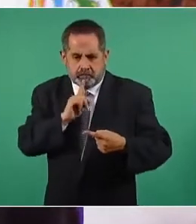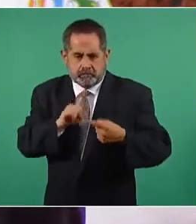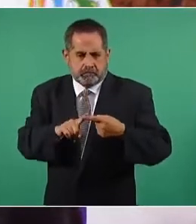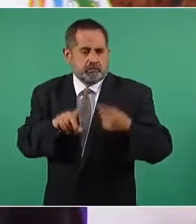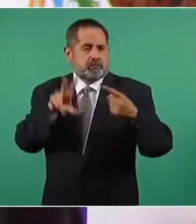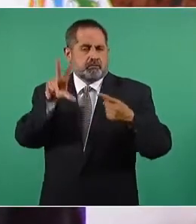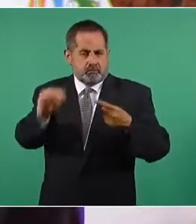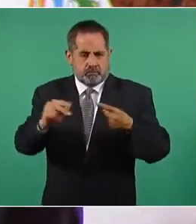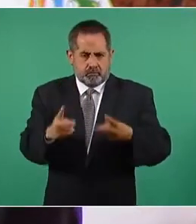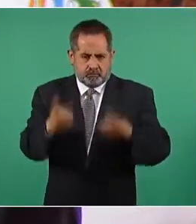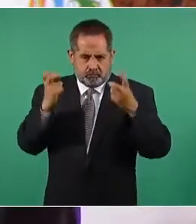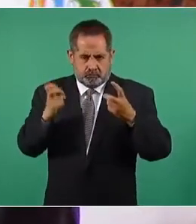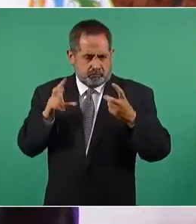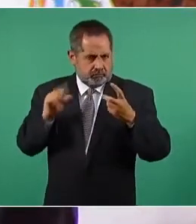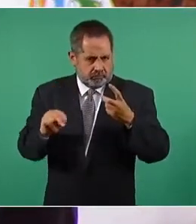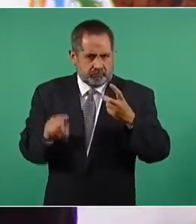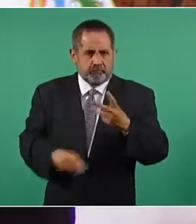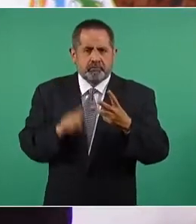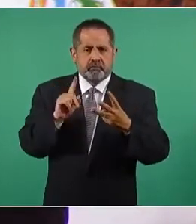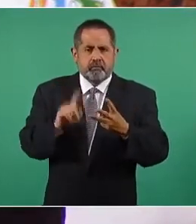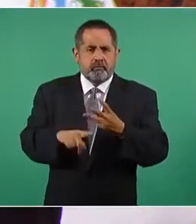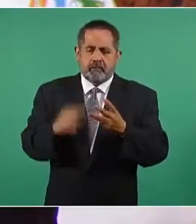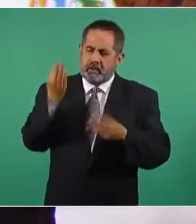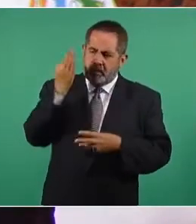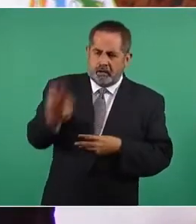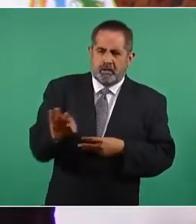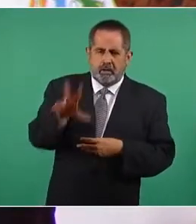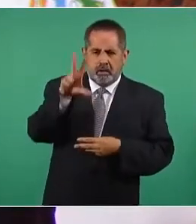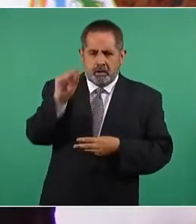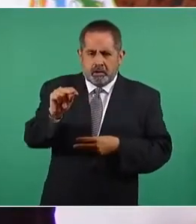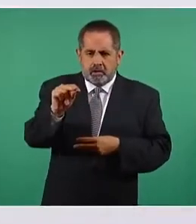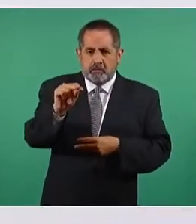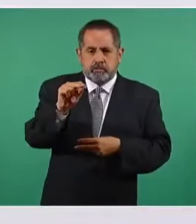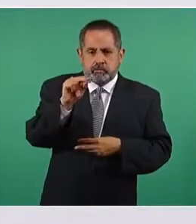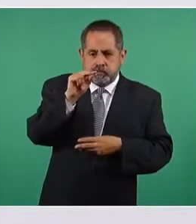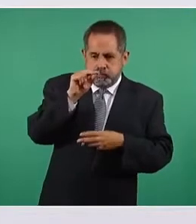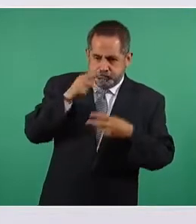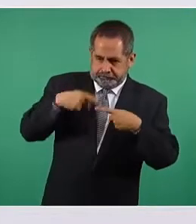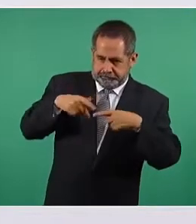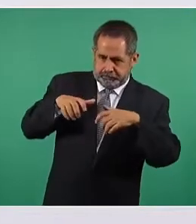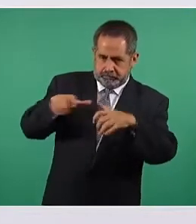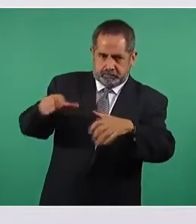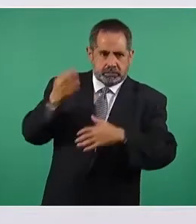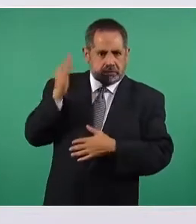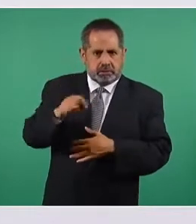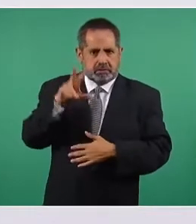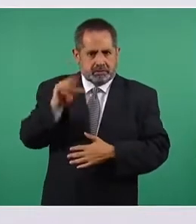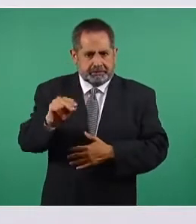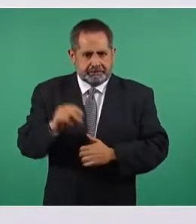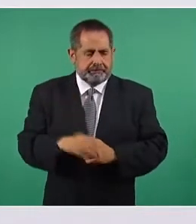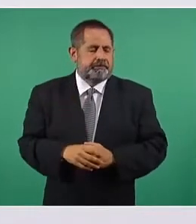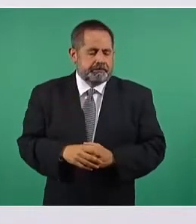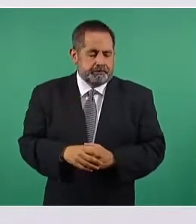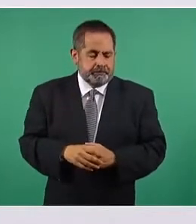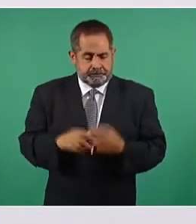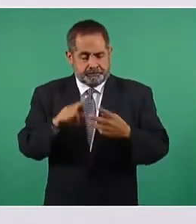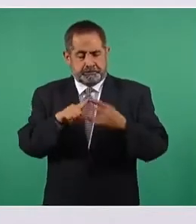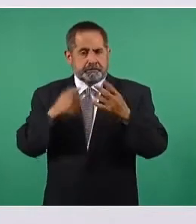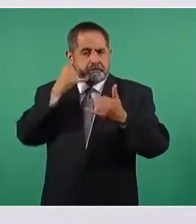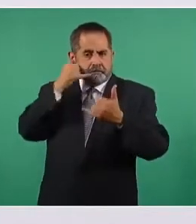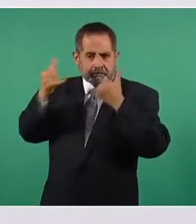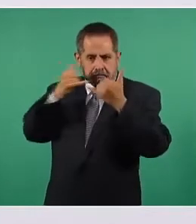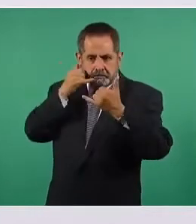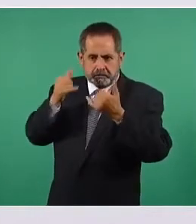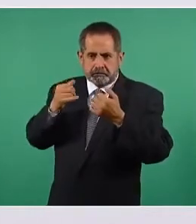no robar y no traicionar al pueblo. Las preguntas y las